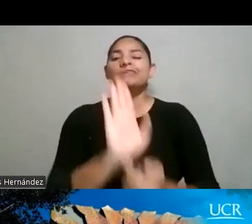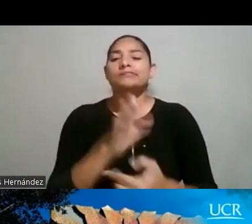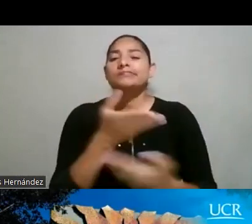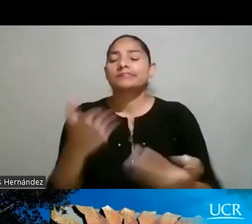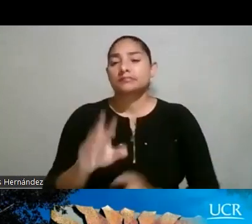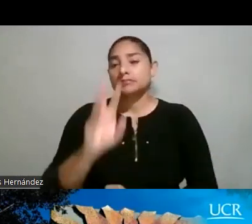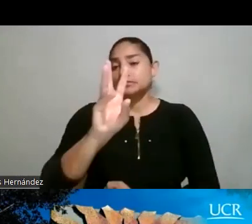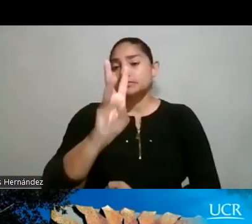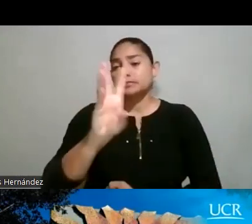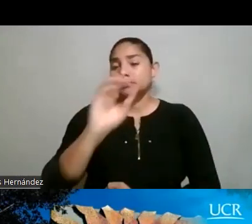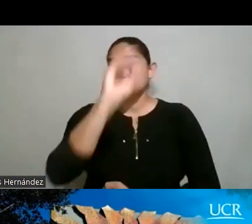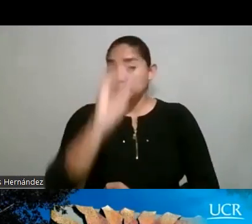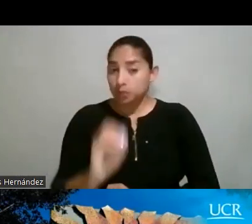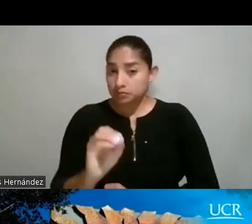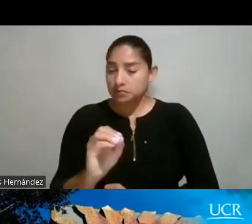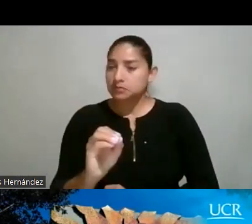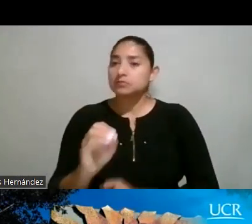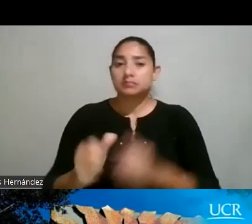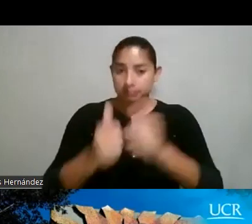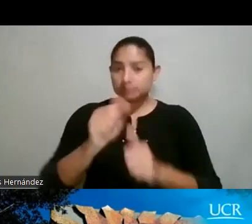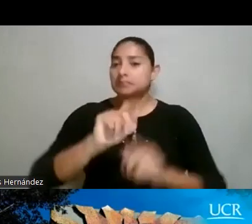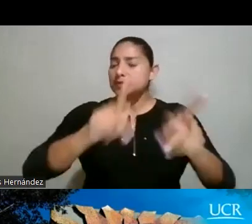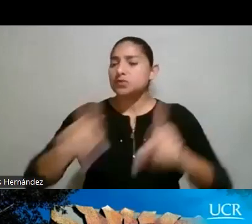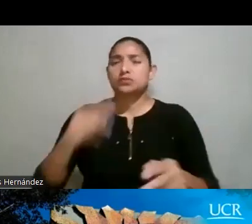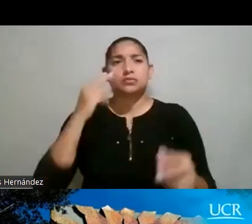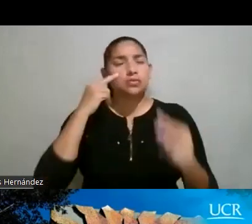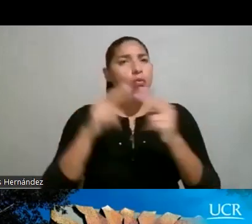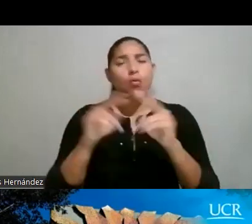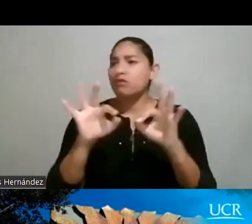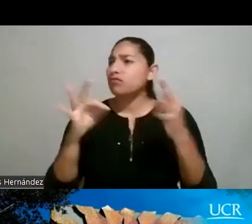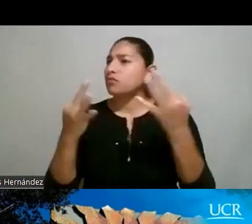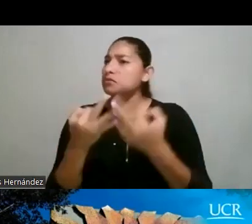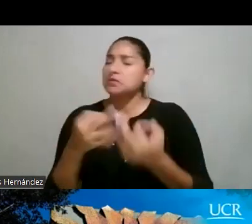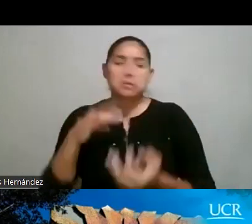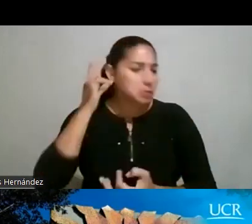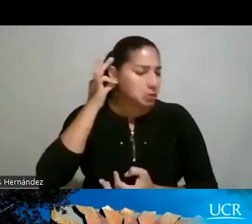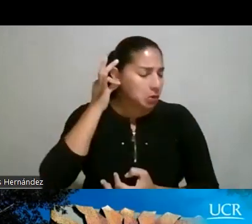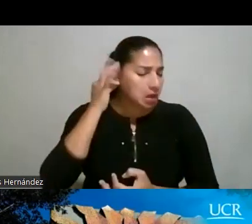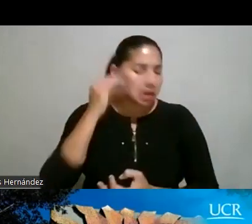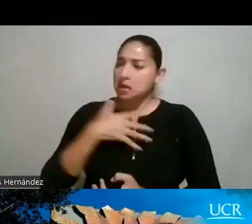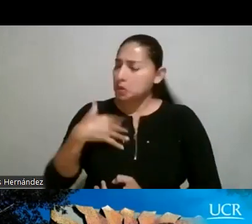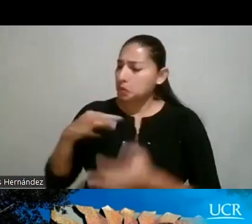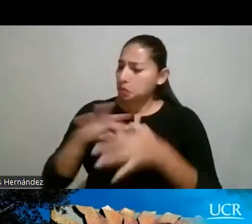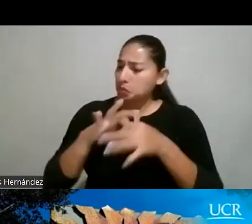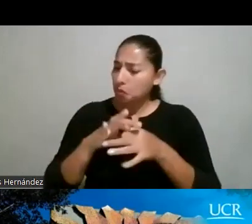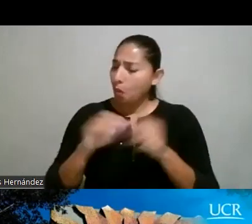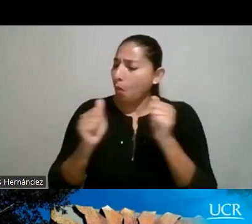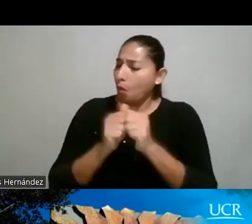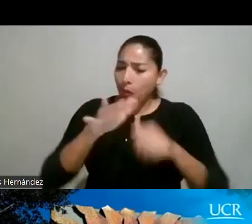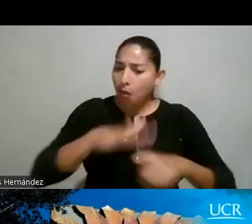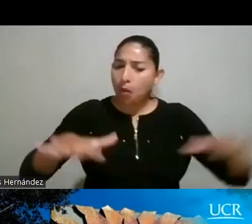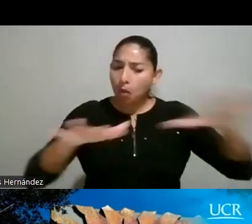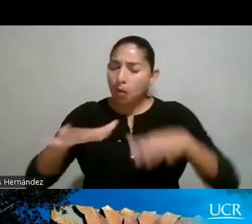66%, más o menos, de las personas indicaba que no tenían familiares, mujeres, que estuvieran relacionadas con áreas STEM.